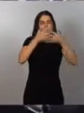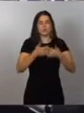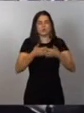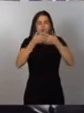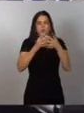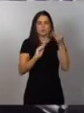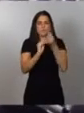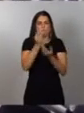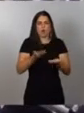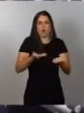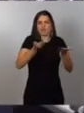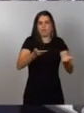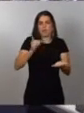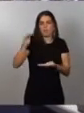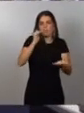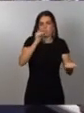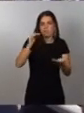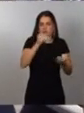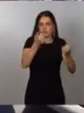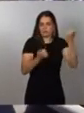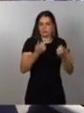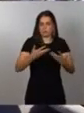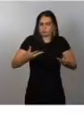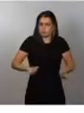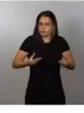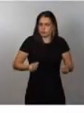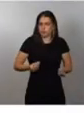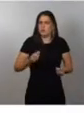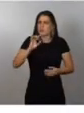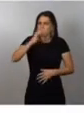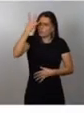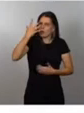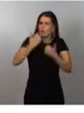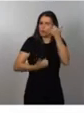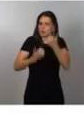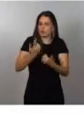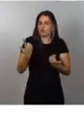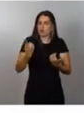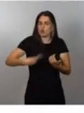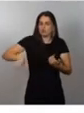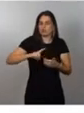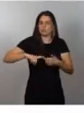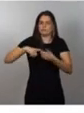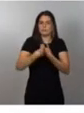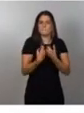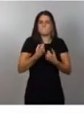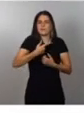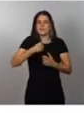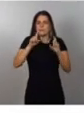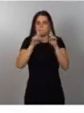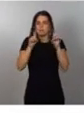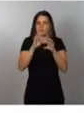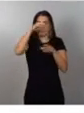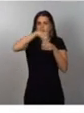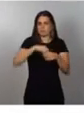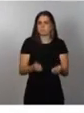automoción sólida, innovadora y competitiva. La integramos más de mil empresas que producimos componentes,